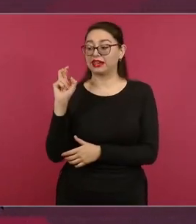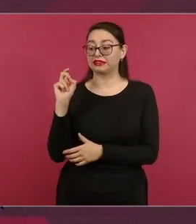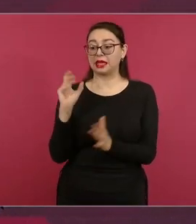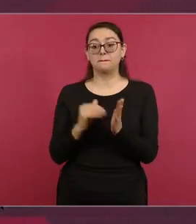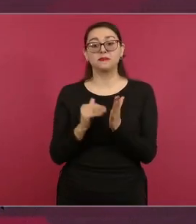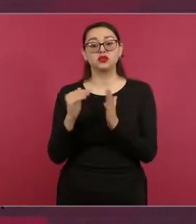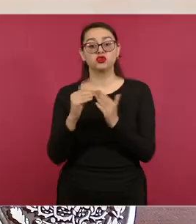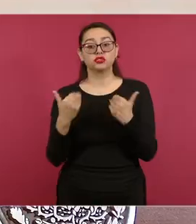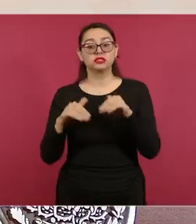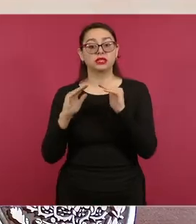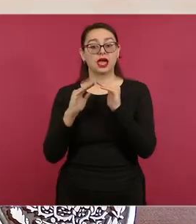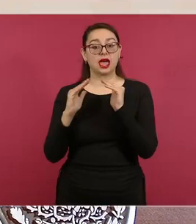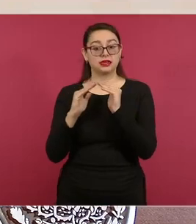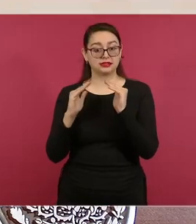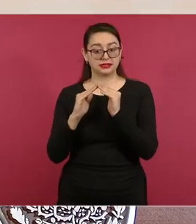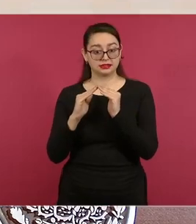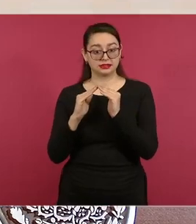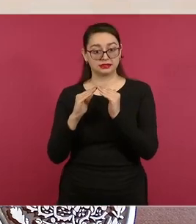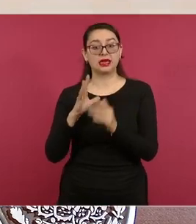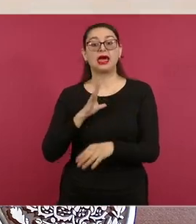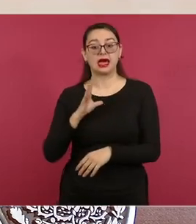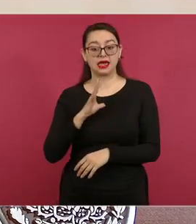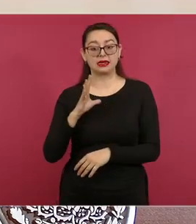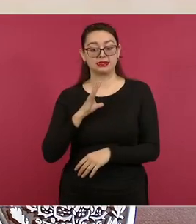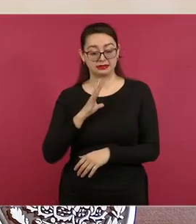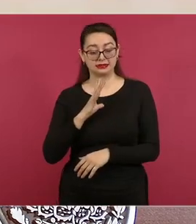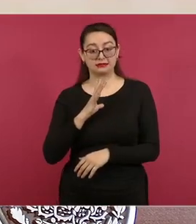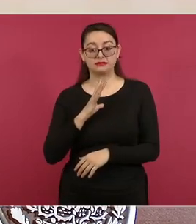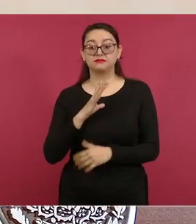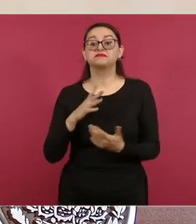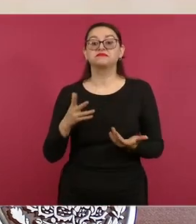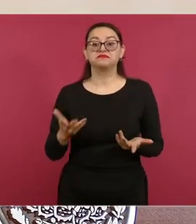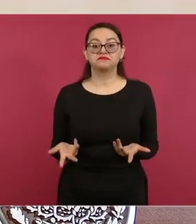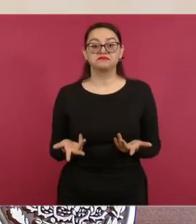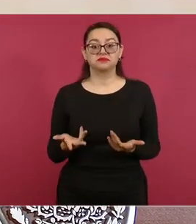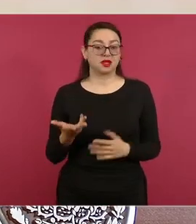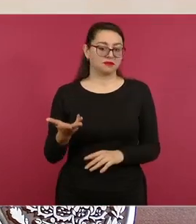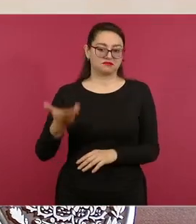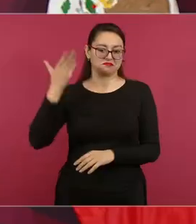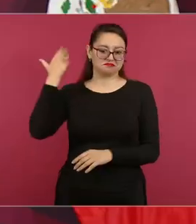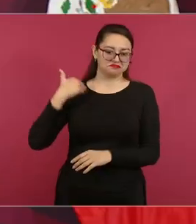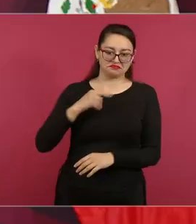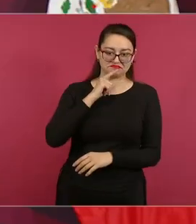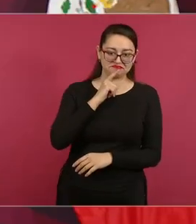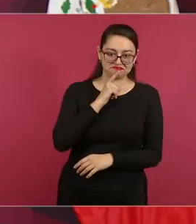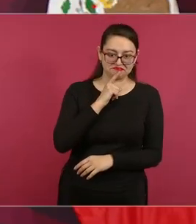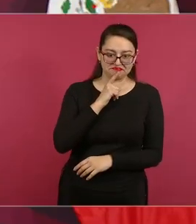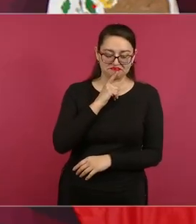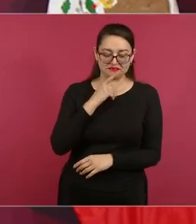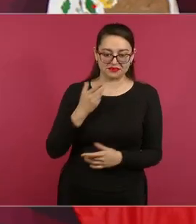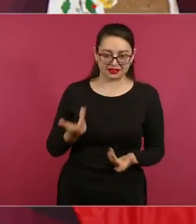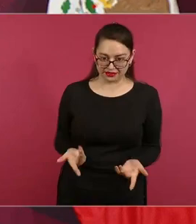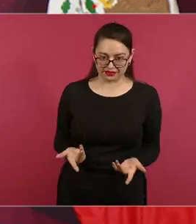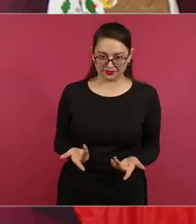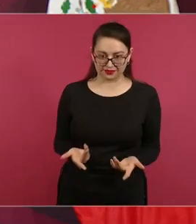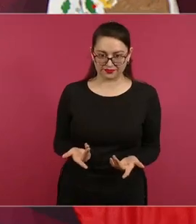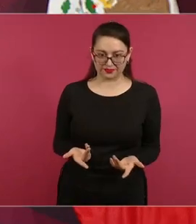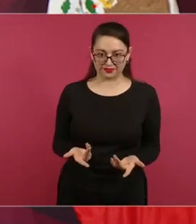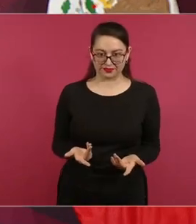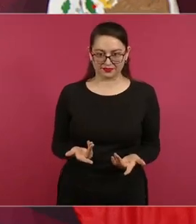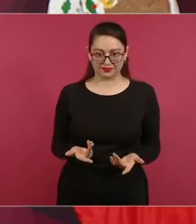millones de hogares. Eso no sucedió antes, porque